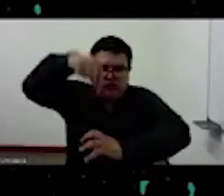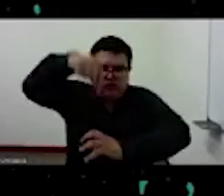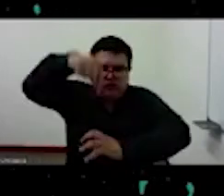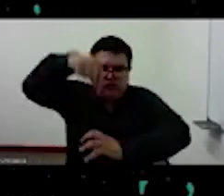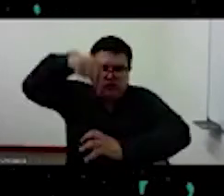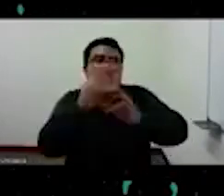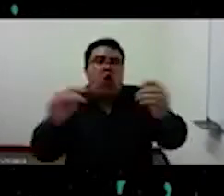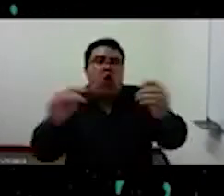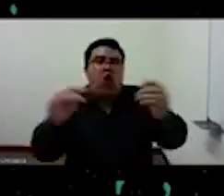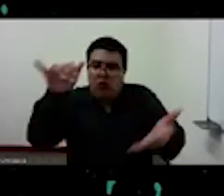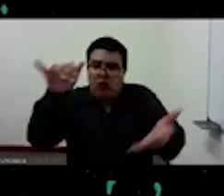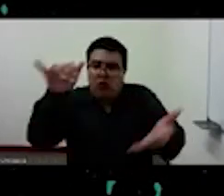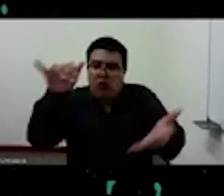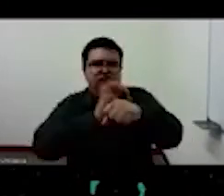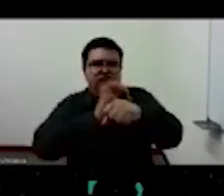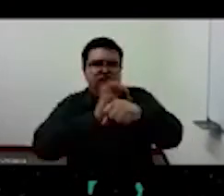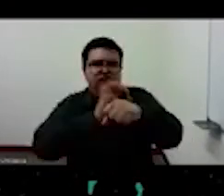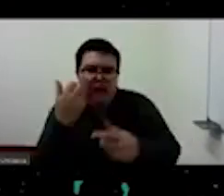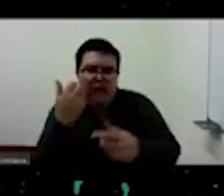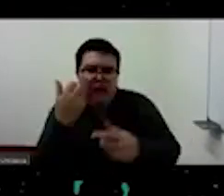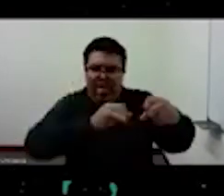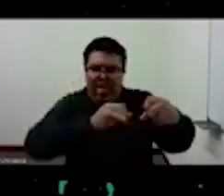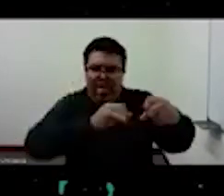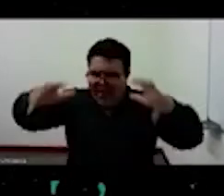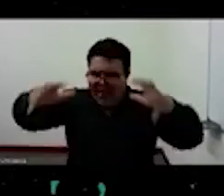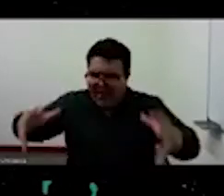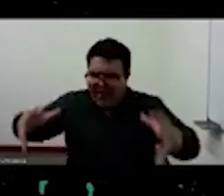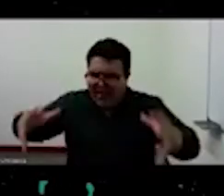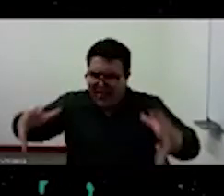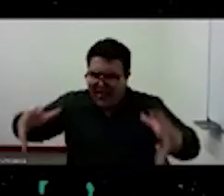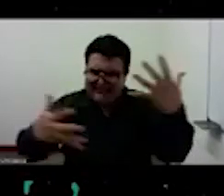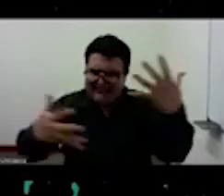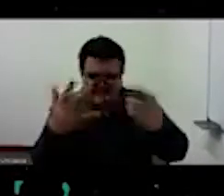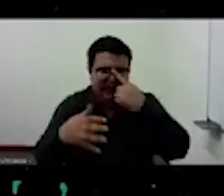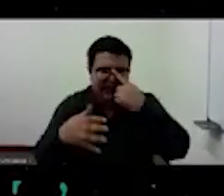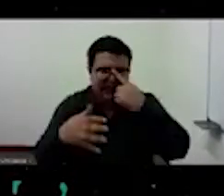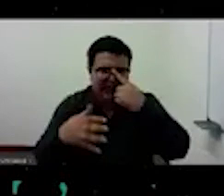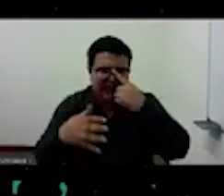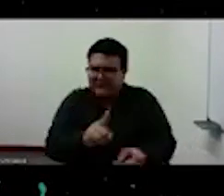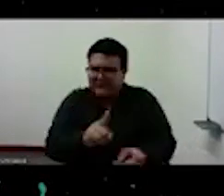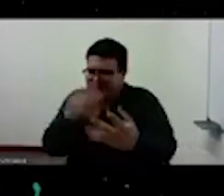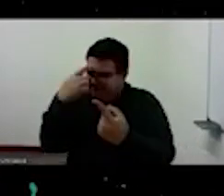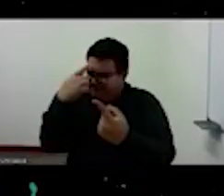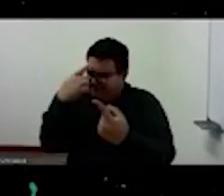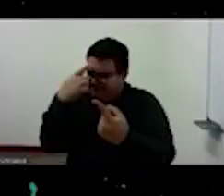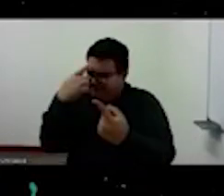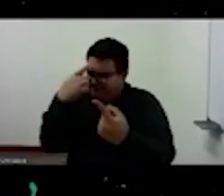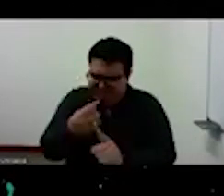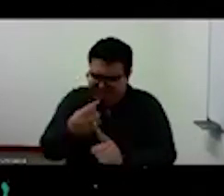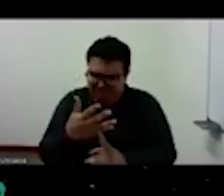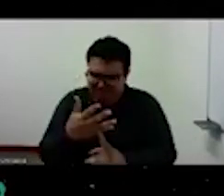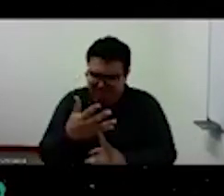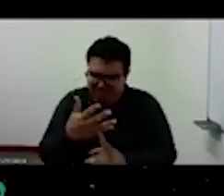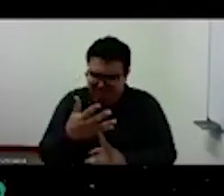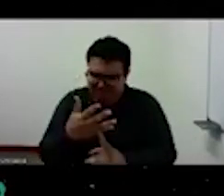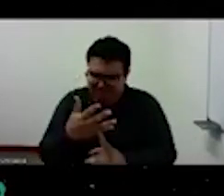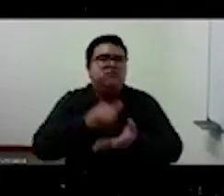fenómenos que escapan a la voluntad política entonces